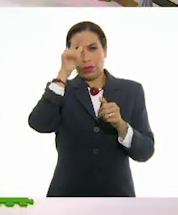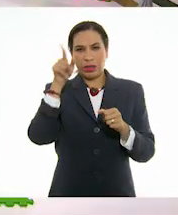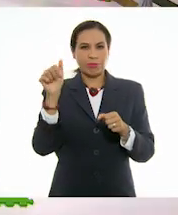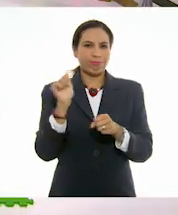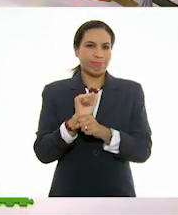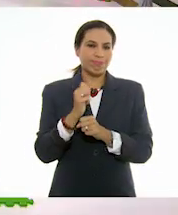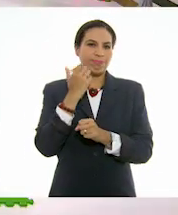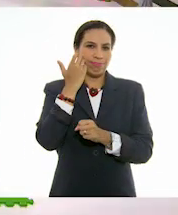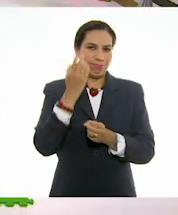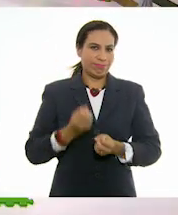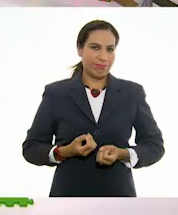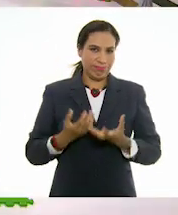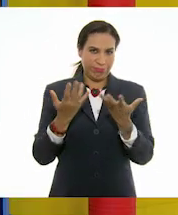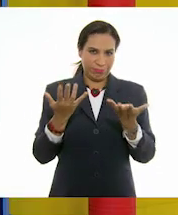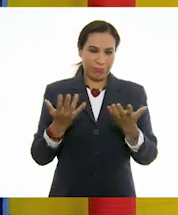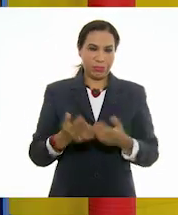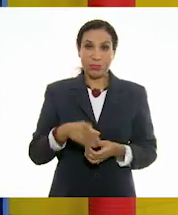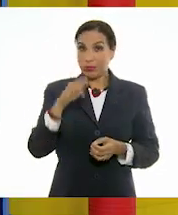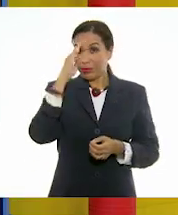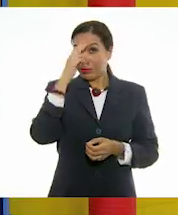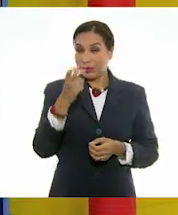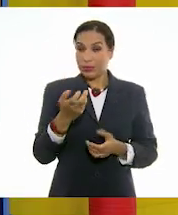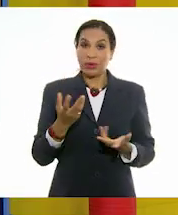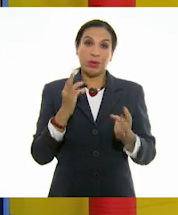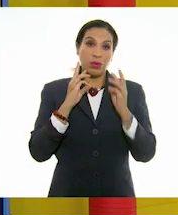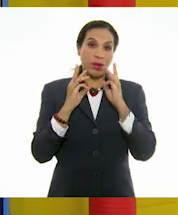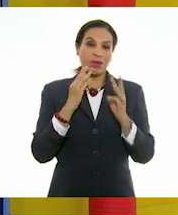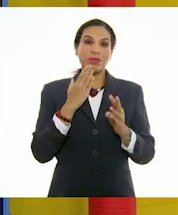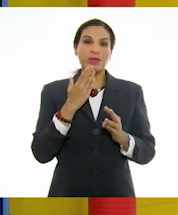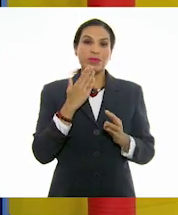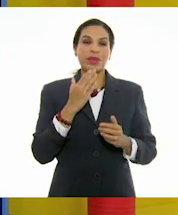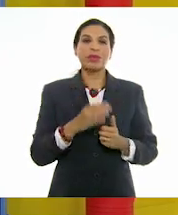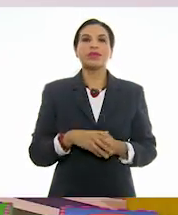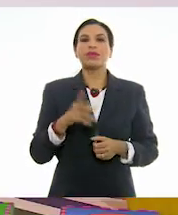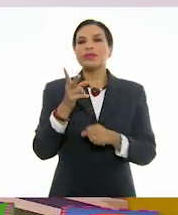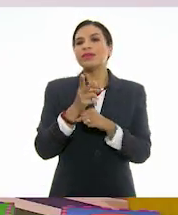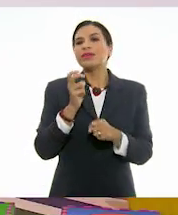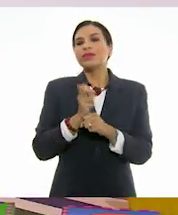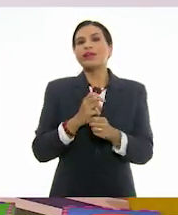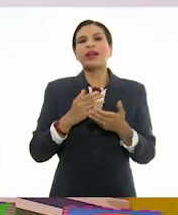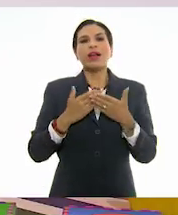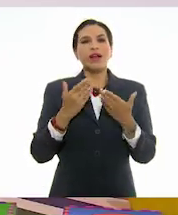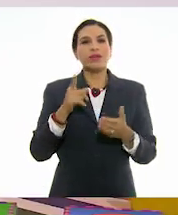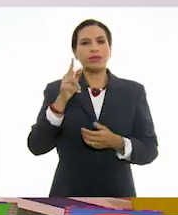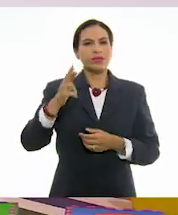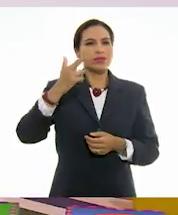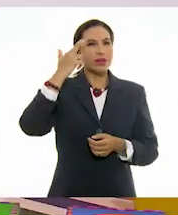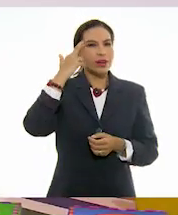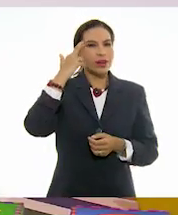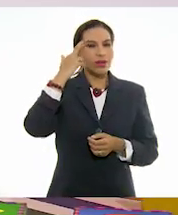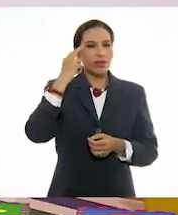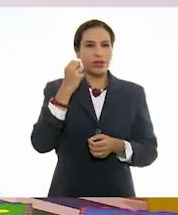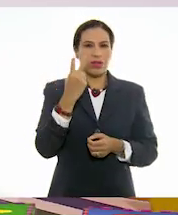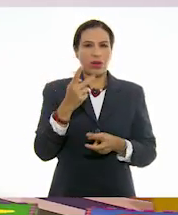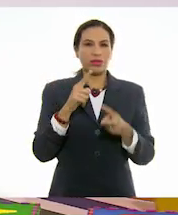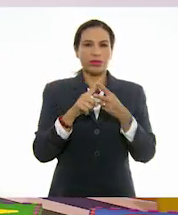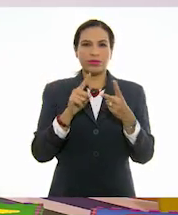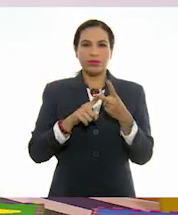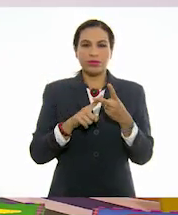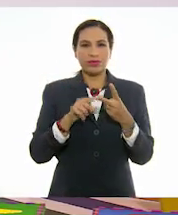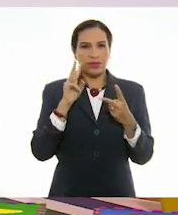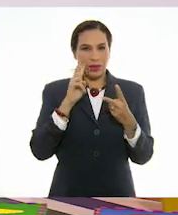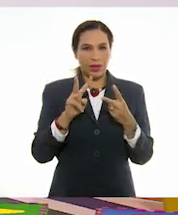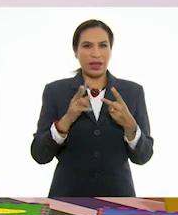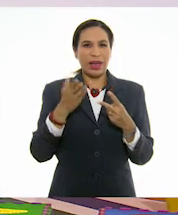quiere transmitir. ¿Te parece? ¡Wow! Muy bien, claro. Te voy a invitar a que ahora recordemos dos principios que